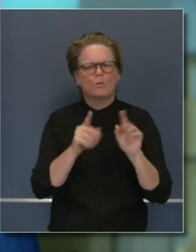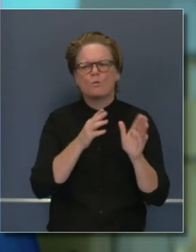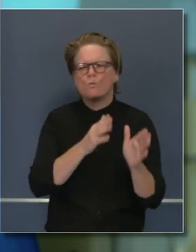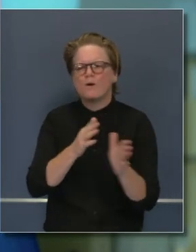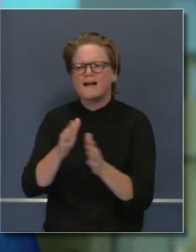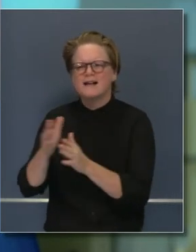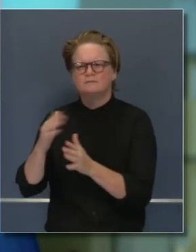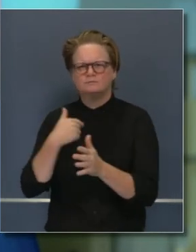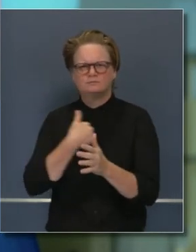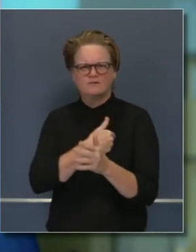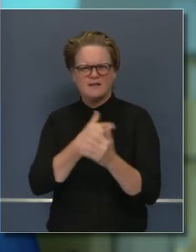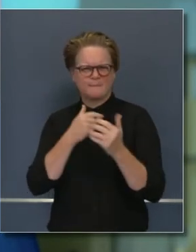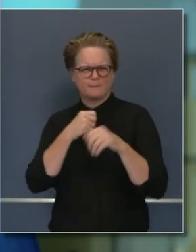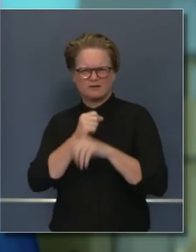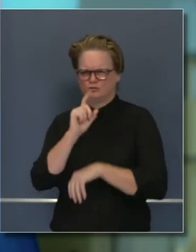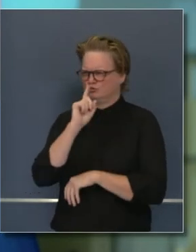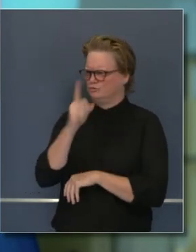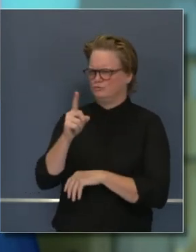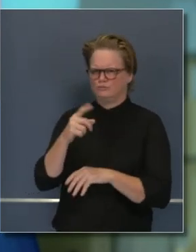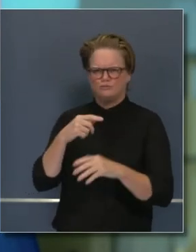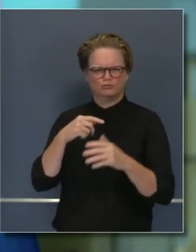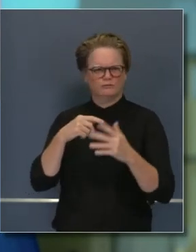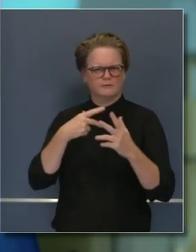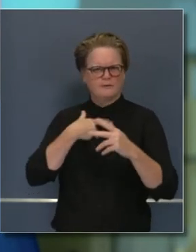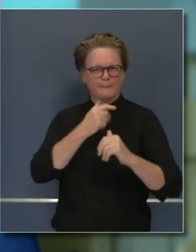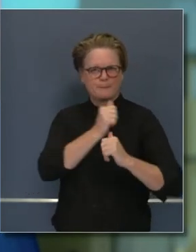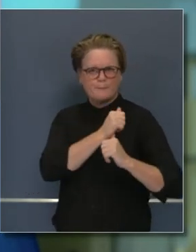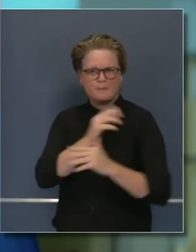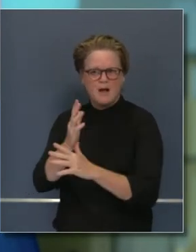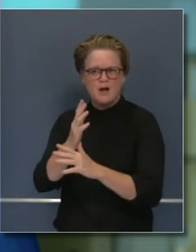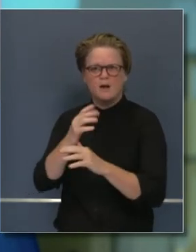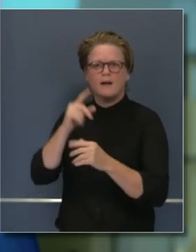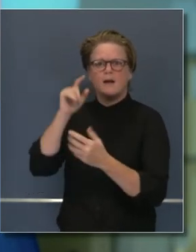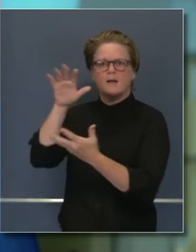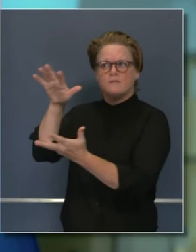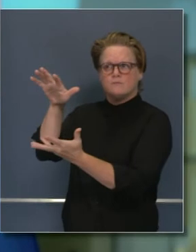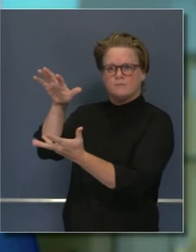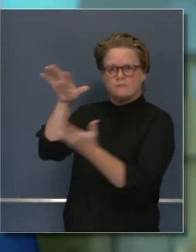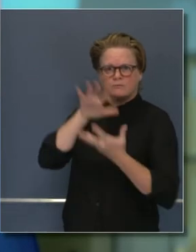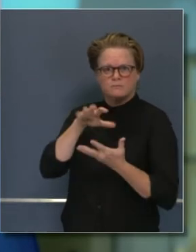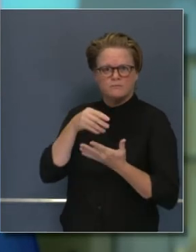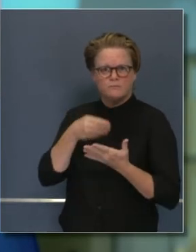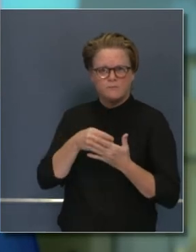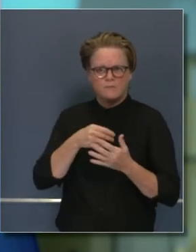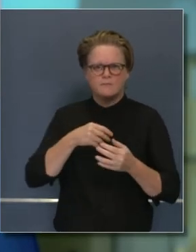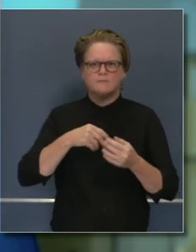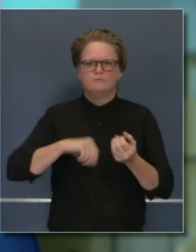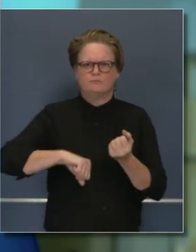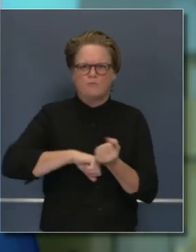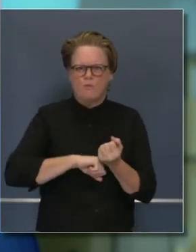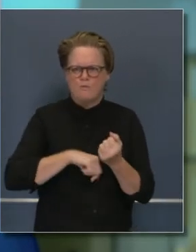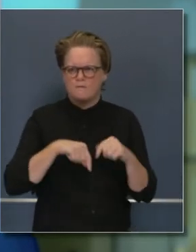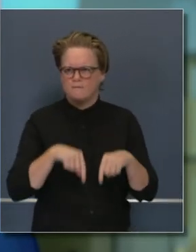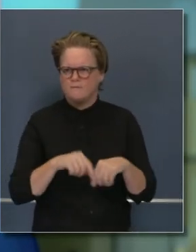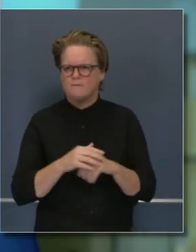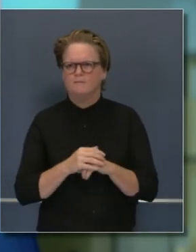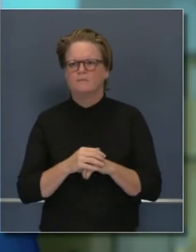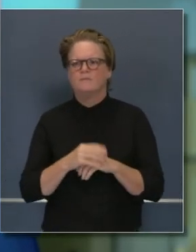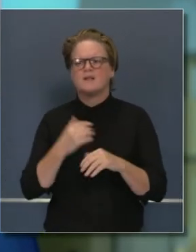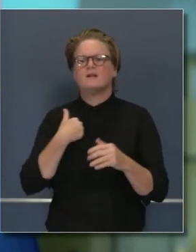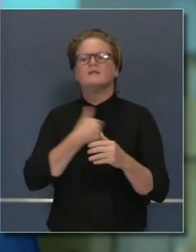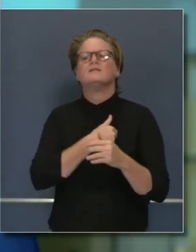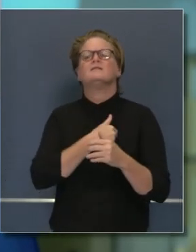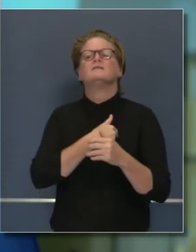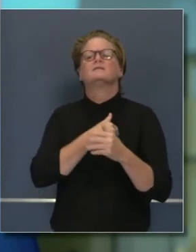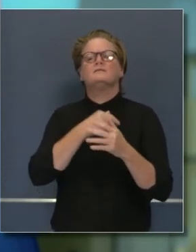reto para tratar de ponernos fuera de nuestra condición cómoda y ver cómo reaccionamos.